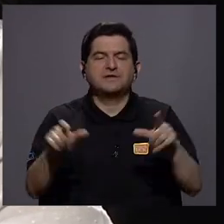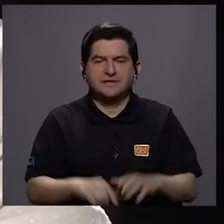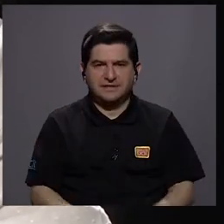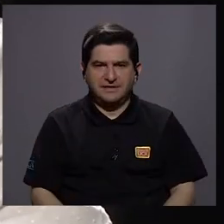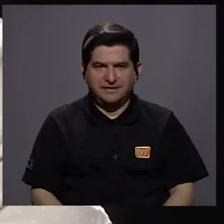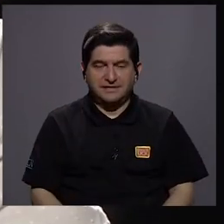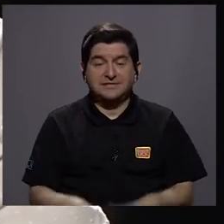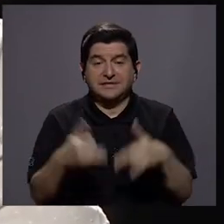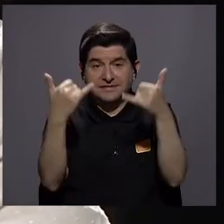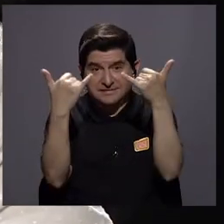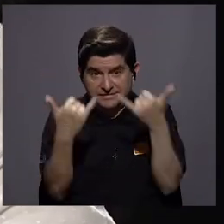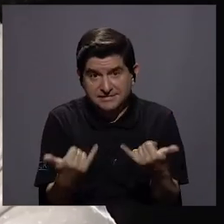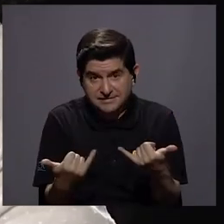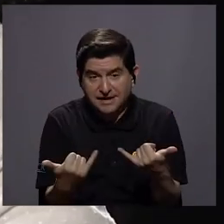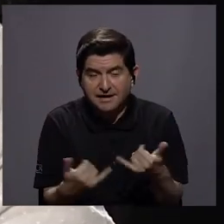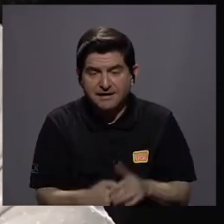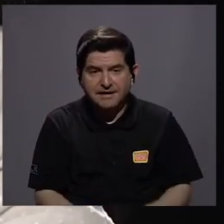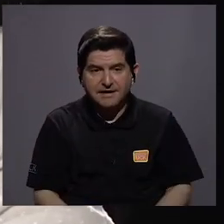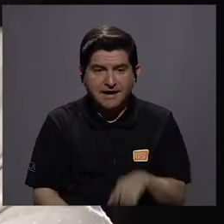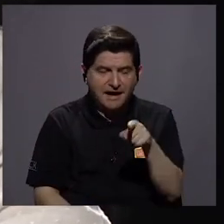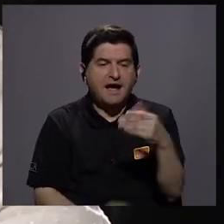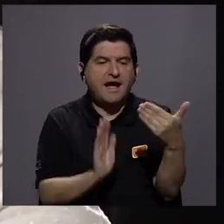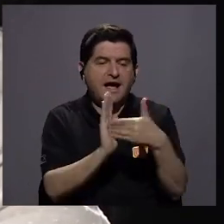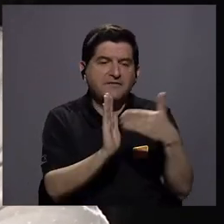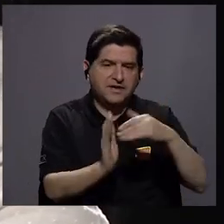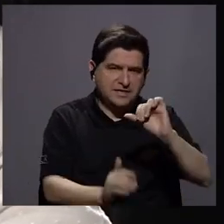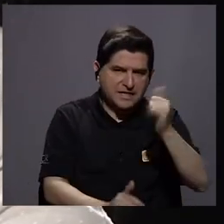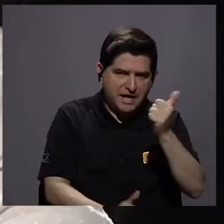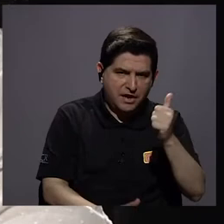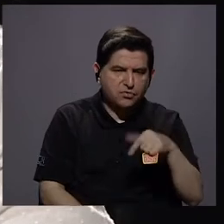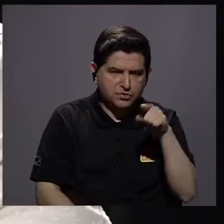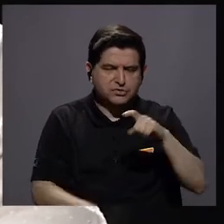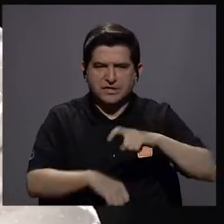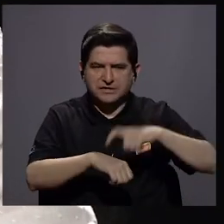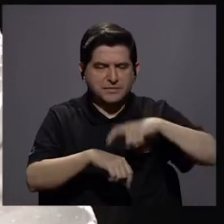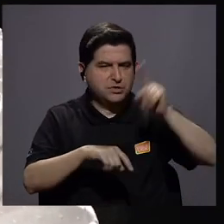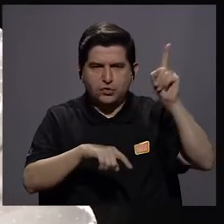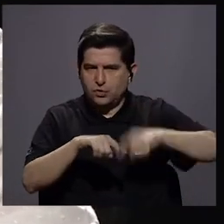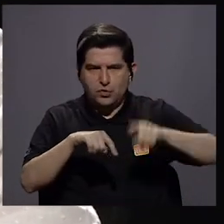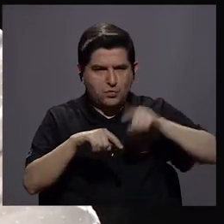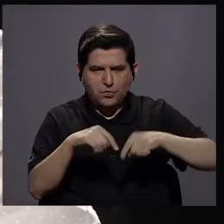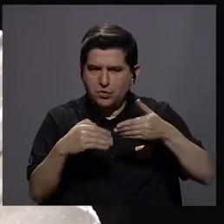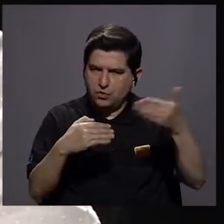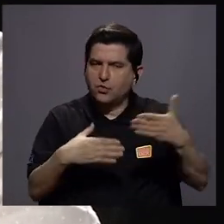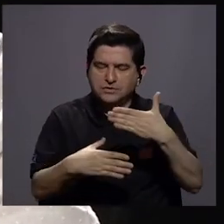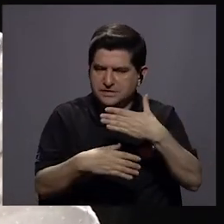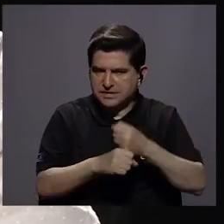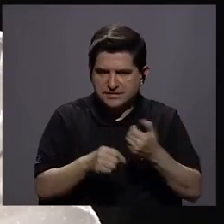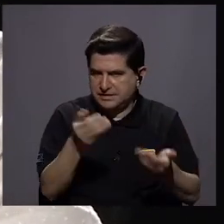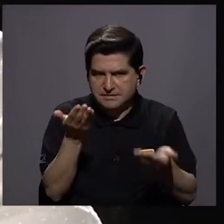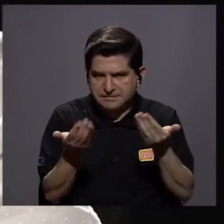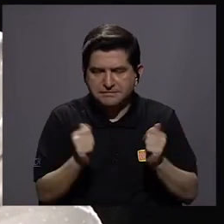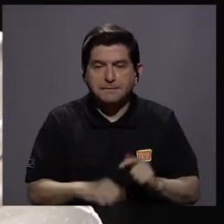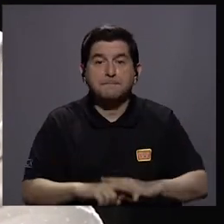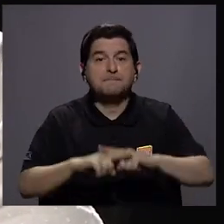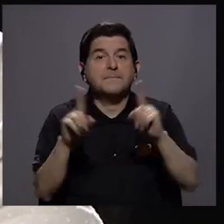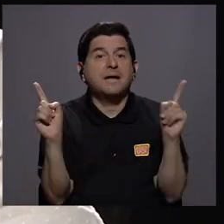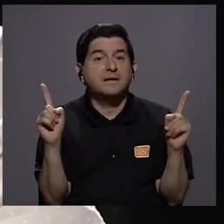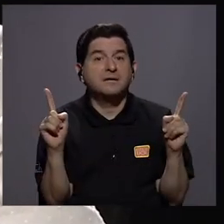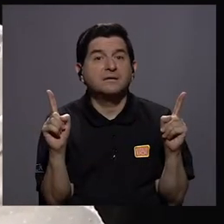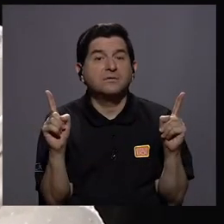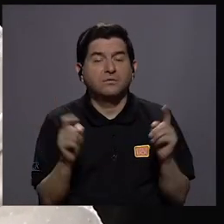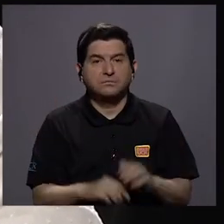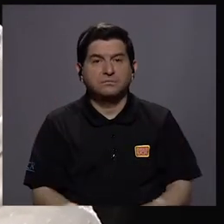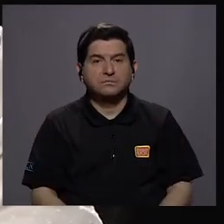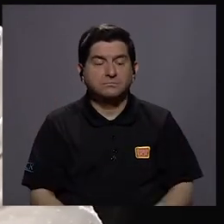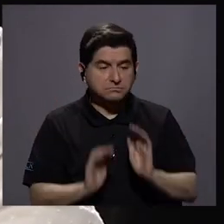afecta a los otros. Ahí sí ya no puedo hacer muchas cosas. Pero, digamos,